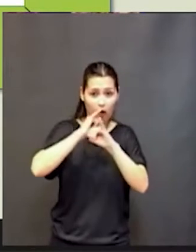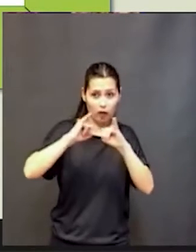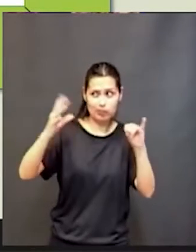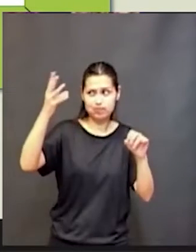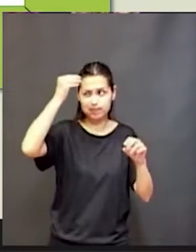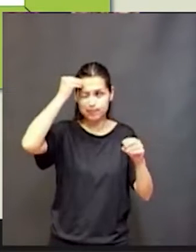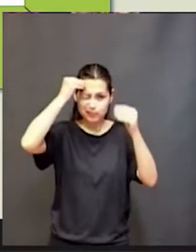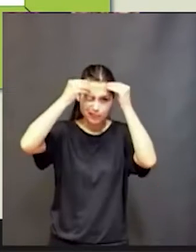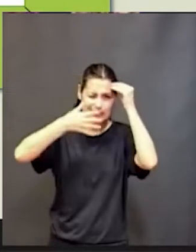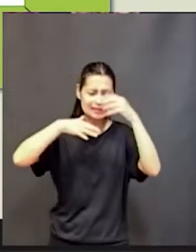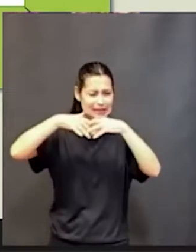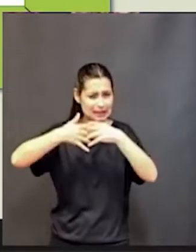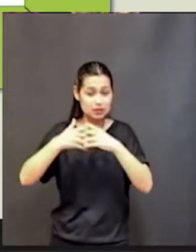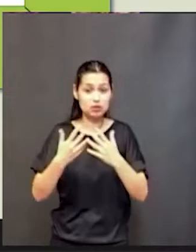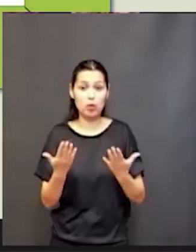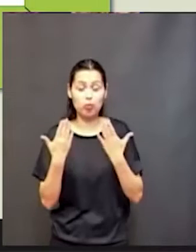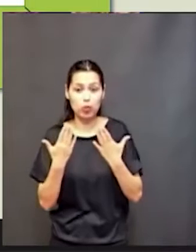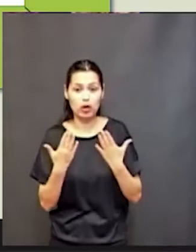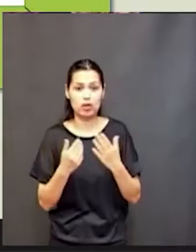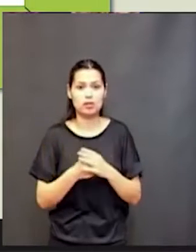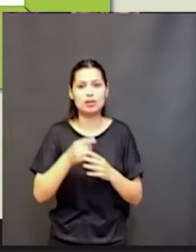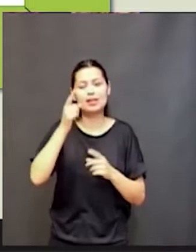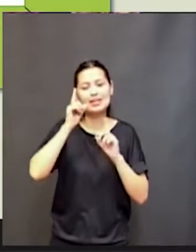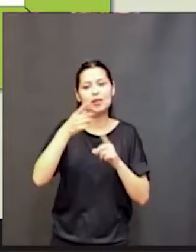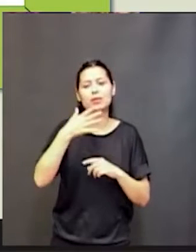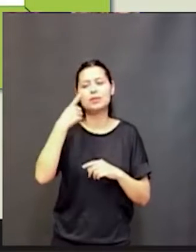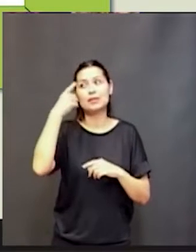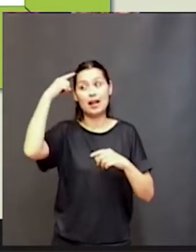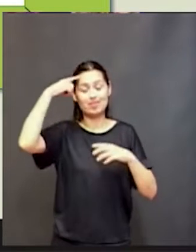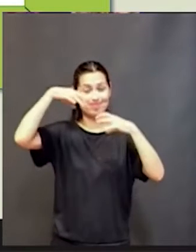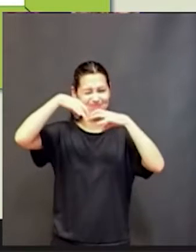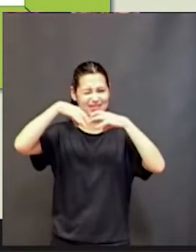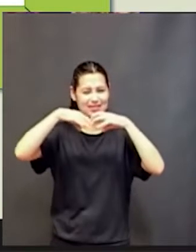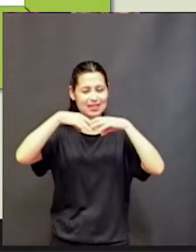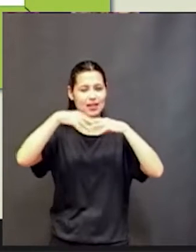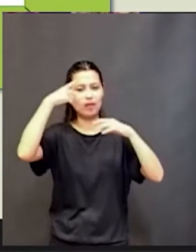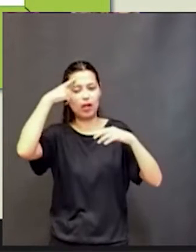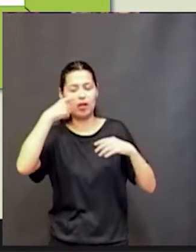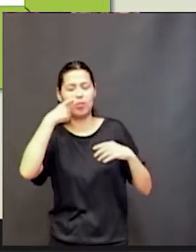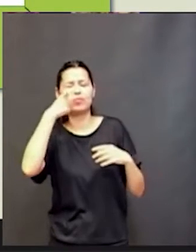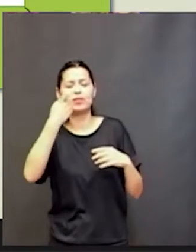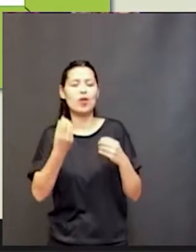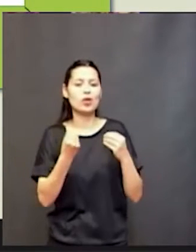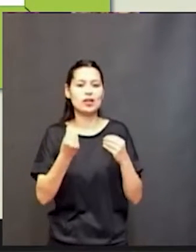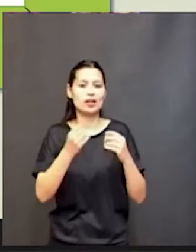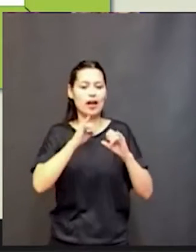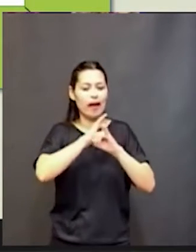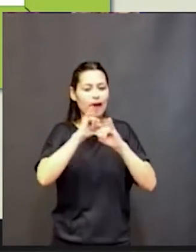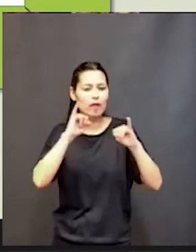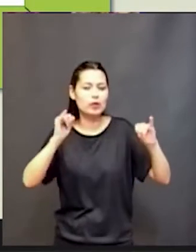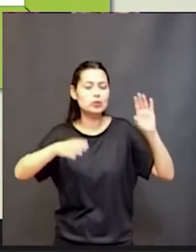priorizar la necesidad sobre todo de primeros momentos de desarrollar un